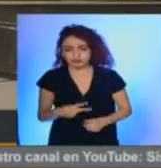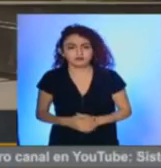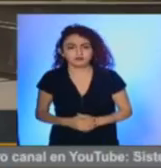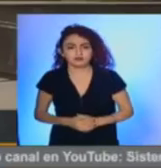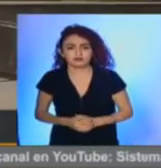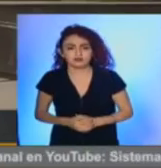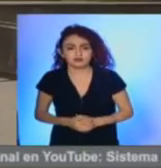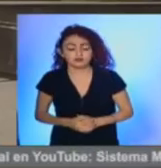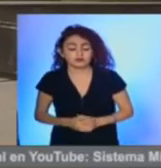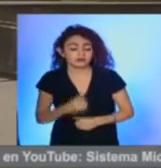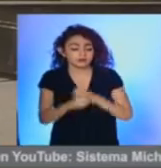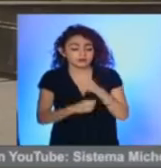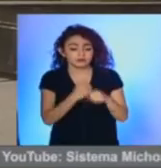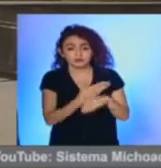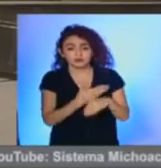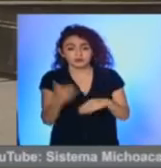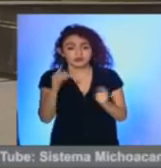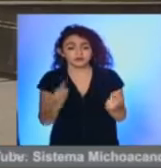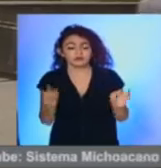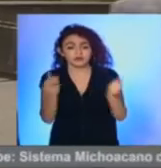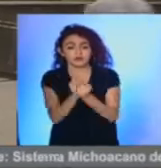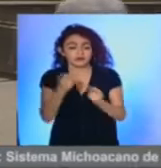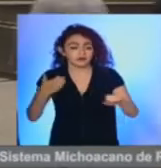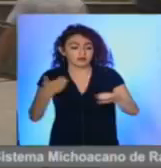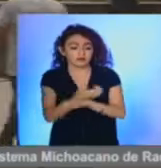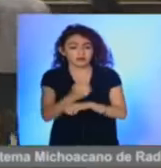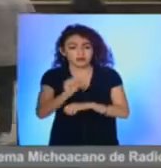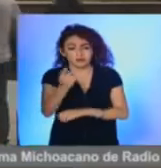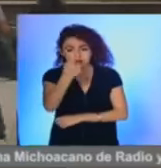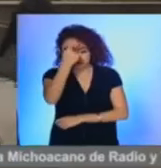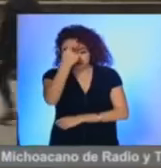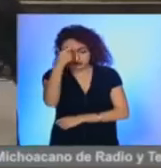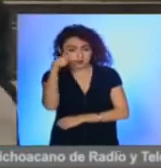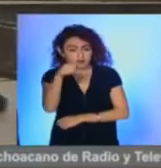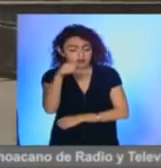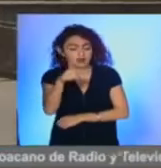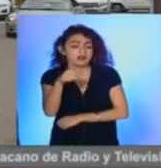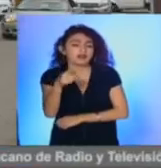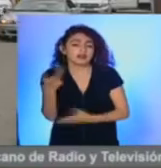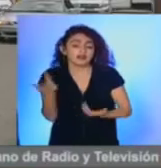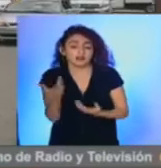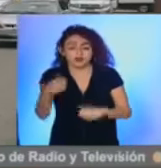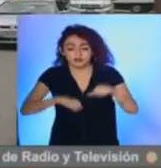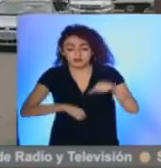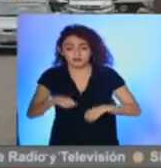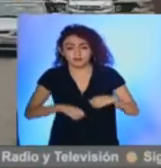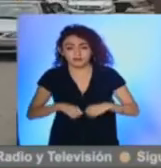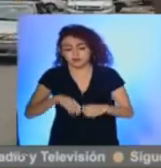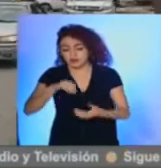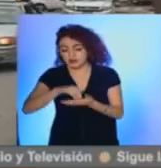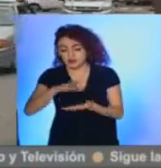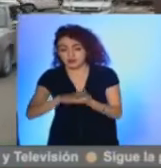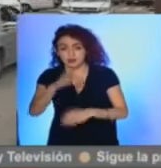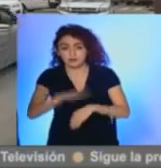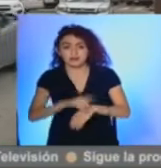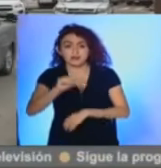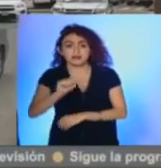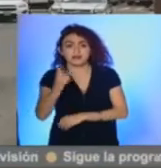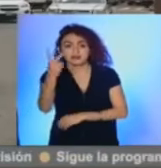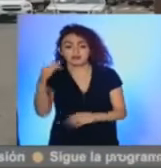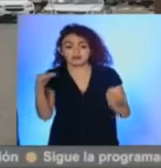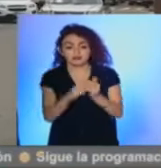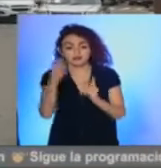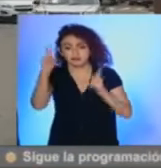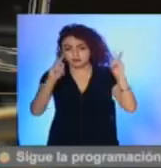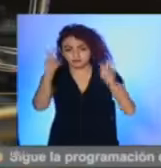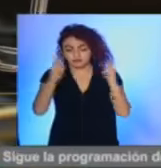Este año la sede del encuentro es el estado de San Luis Potosí evento agregó que ya registra más de 22 mil